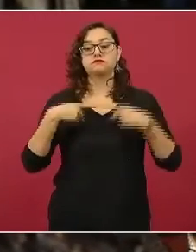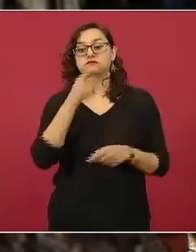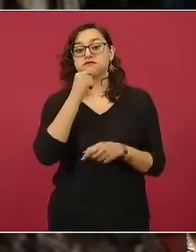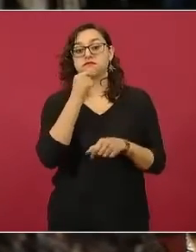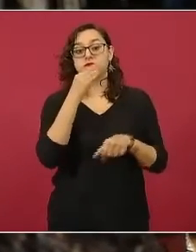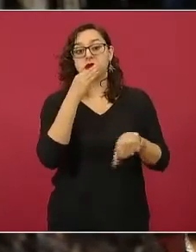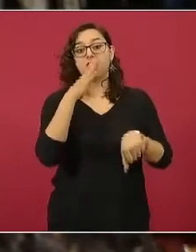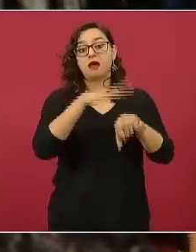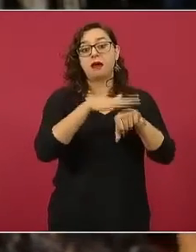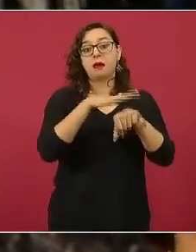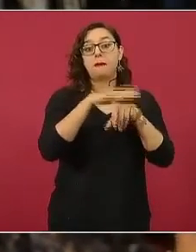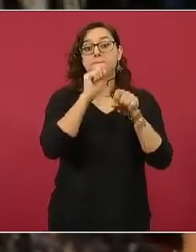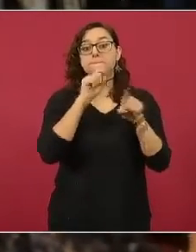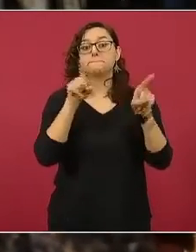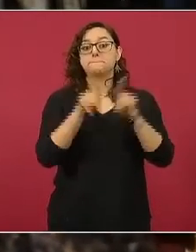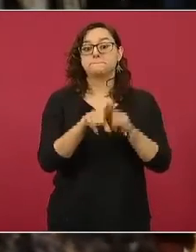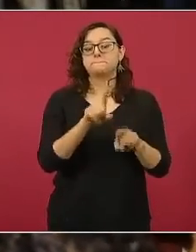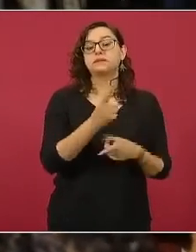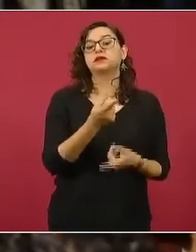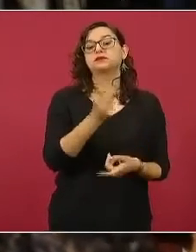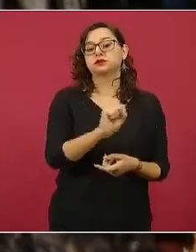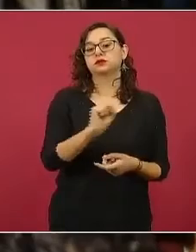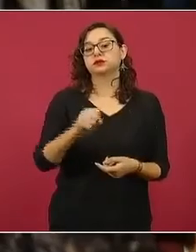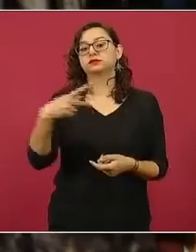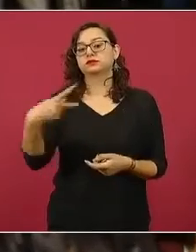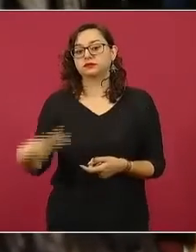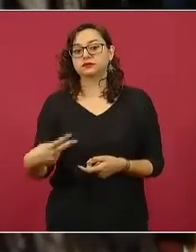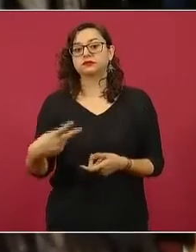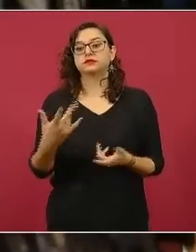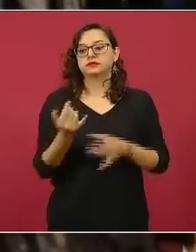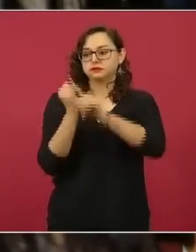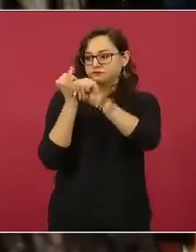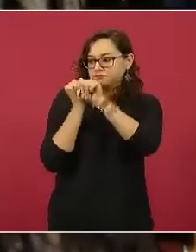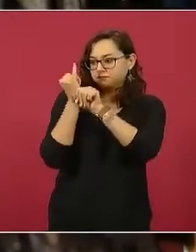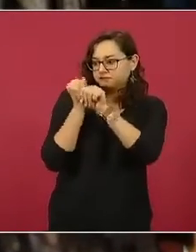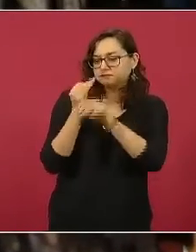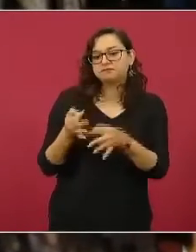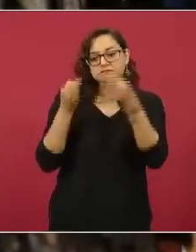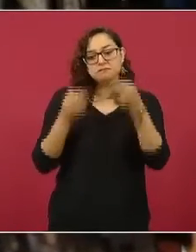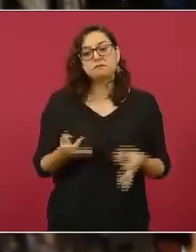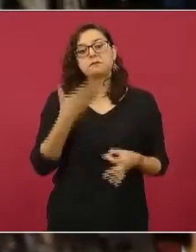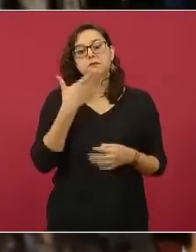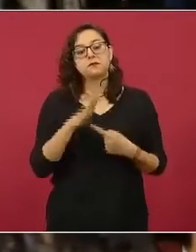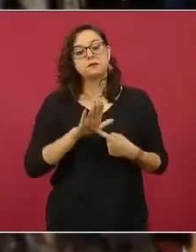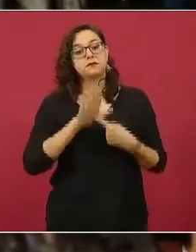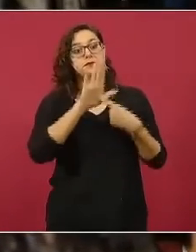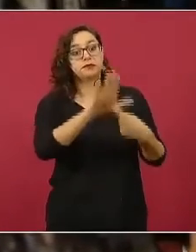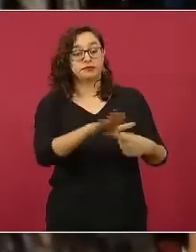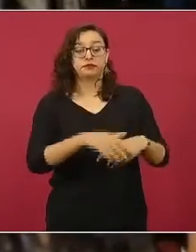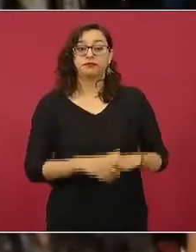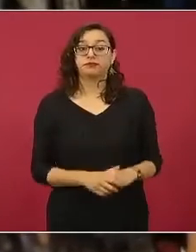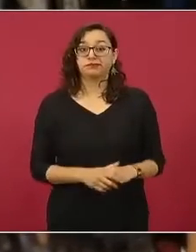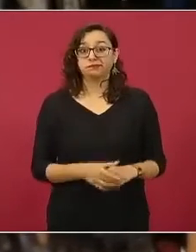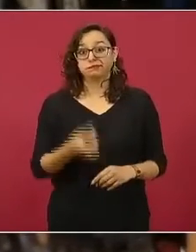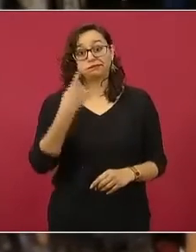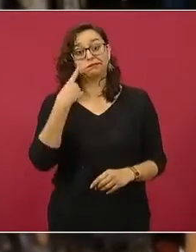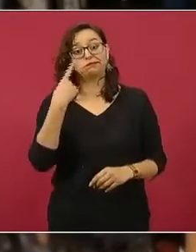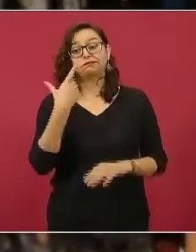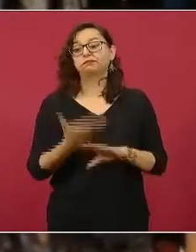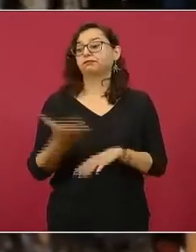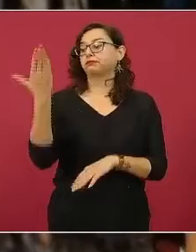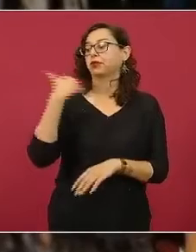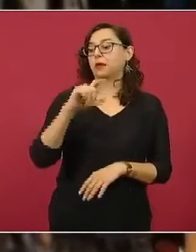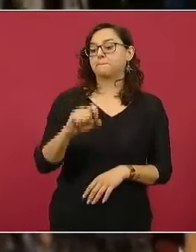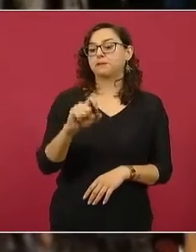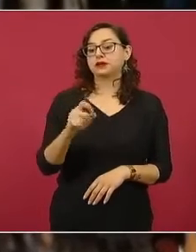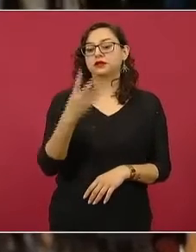Secretaría de Seguridad Federal confirmó la autenticidad de esta investigación. Le informo que este pasado 24 de noviembre la